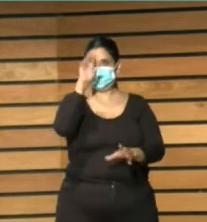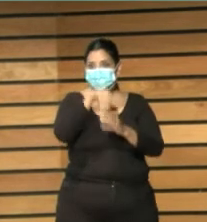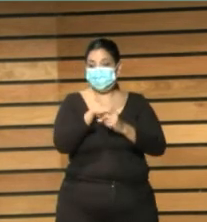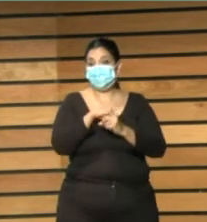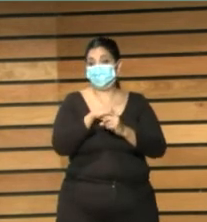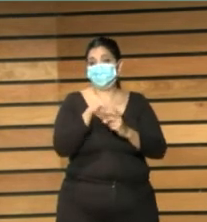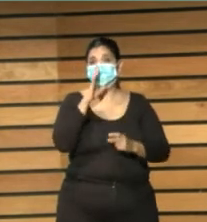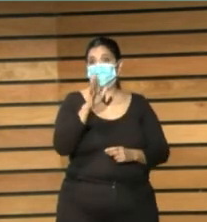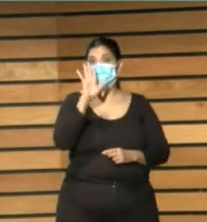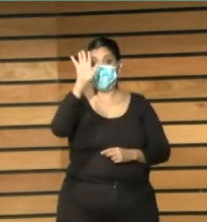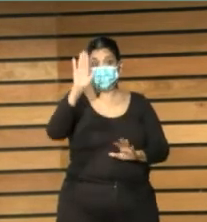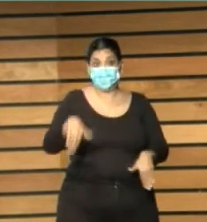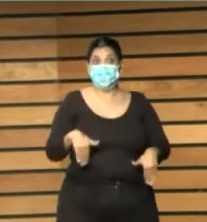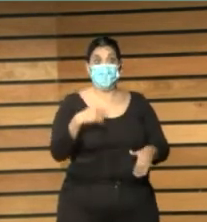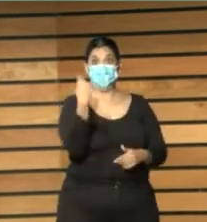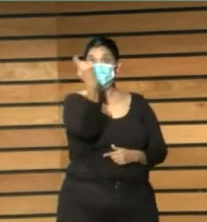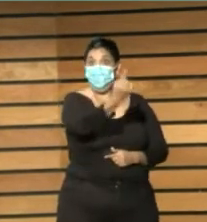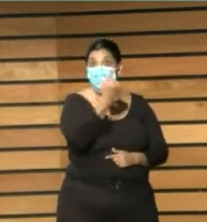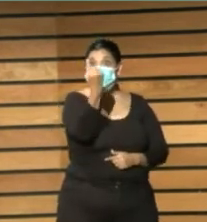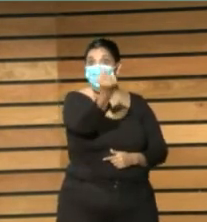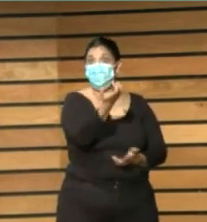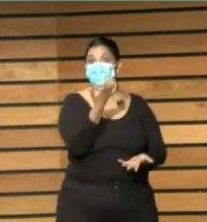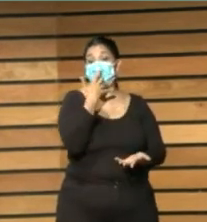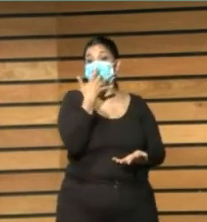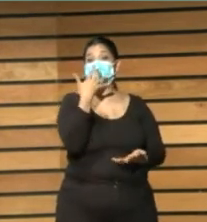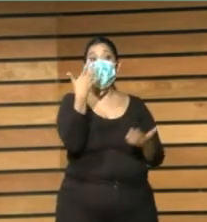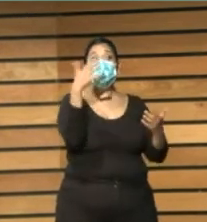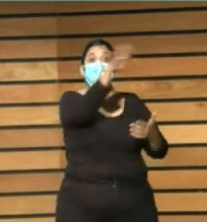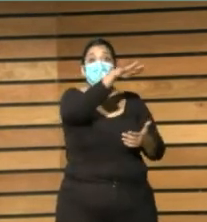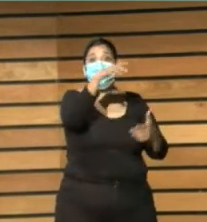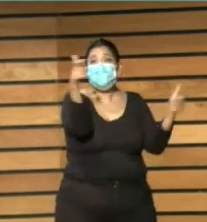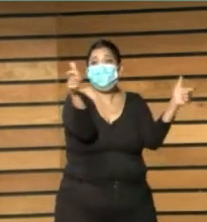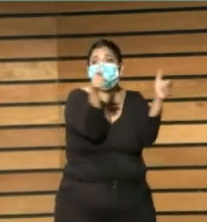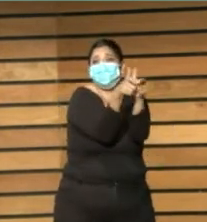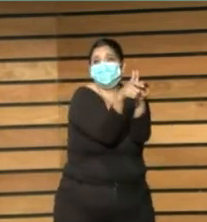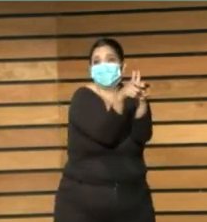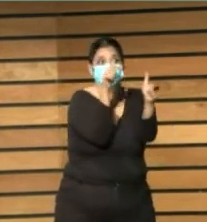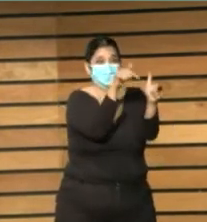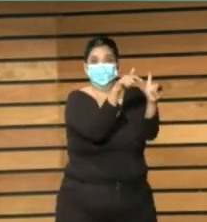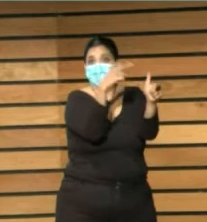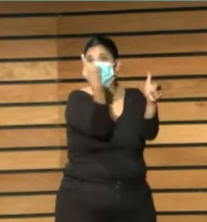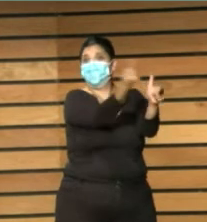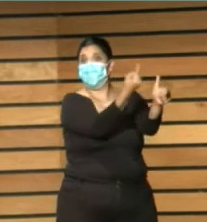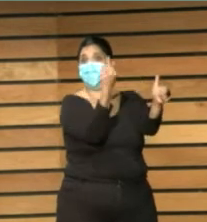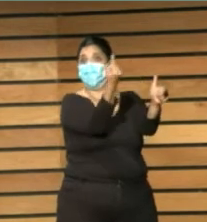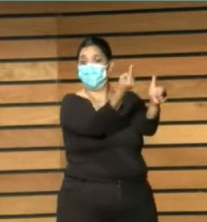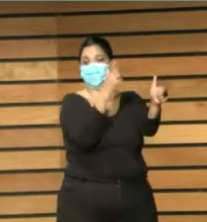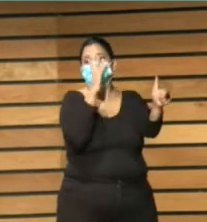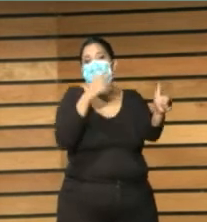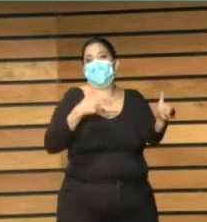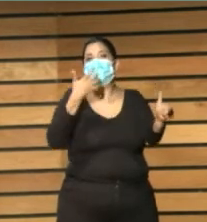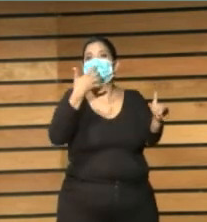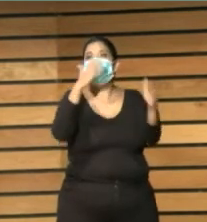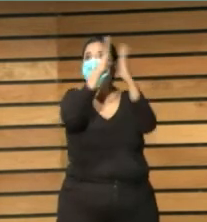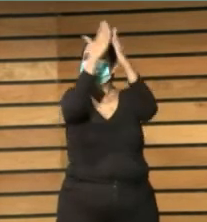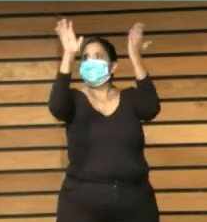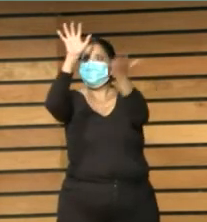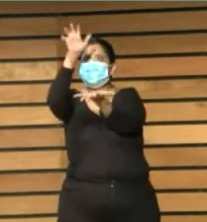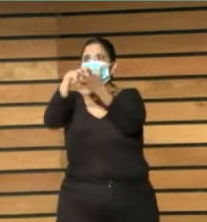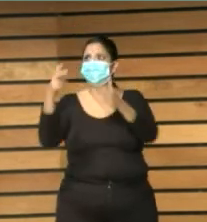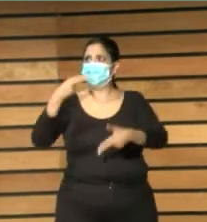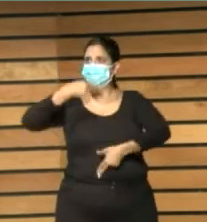y más aislado está que son los de los municipios las bibliotecas del estado las grandes pues somos las grandes es decir pues